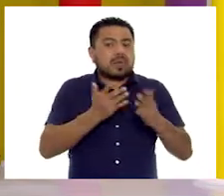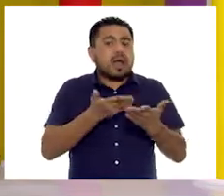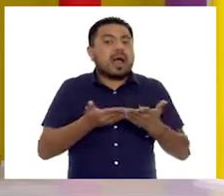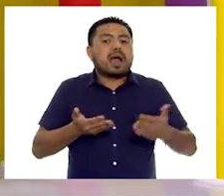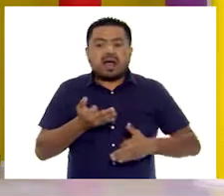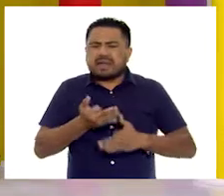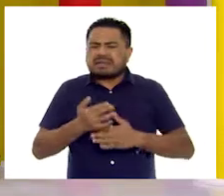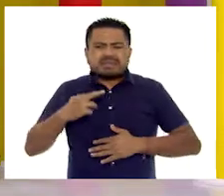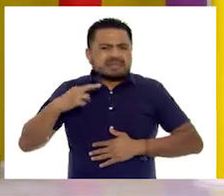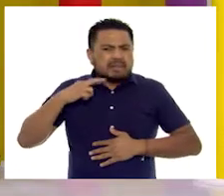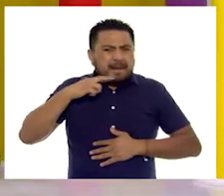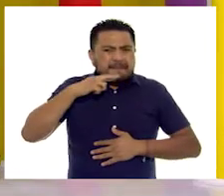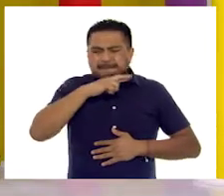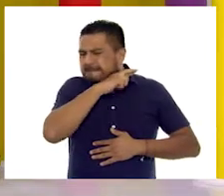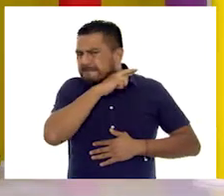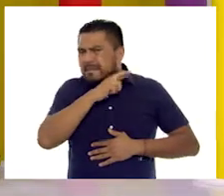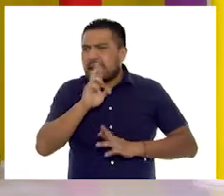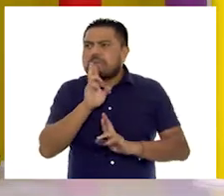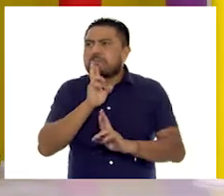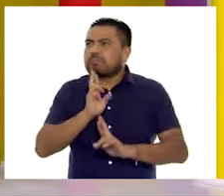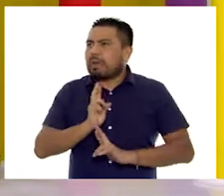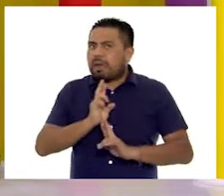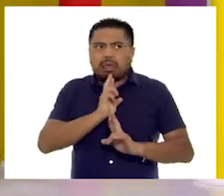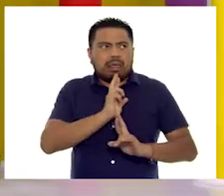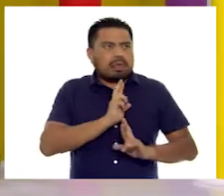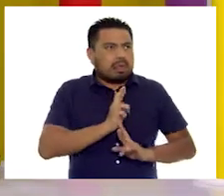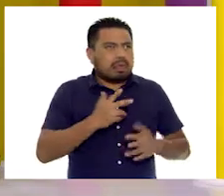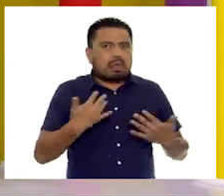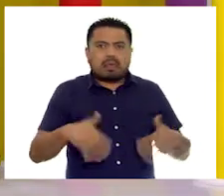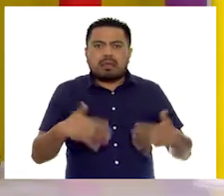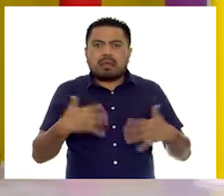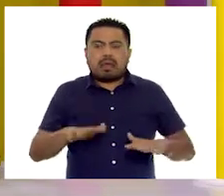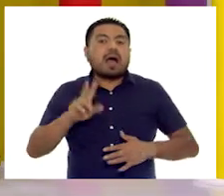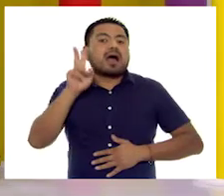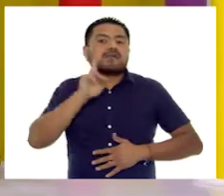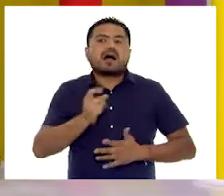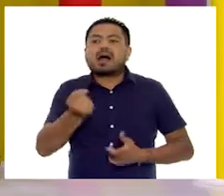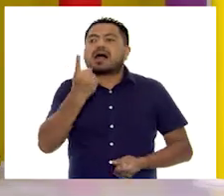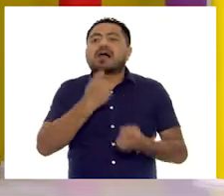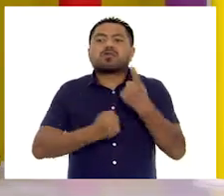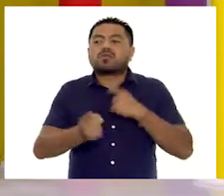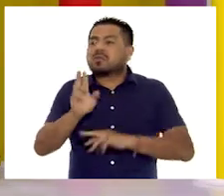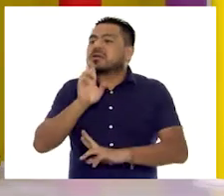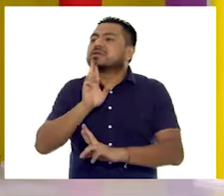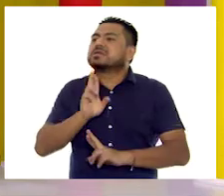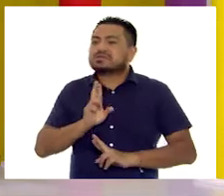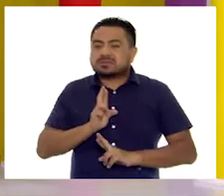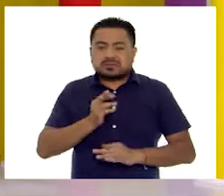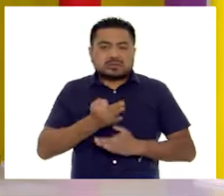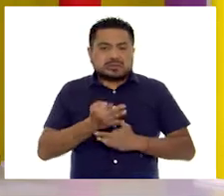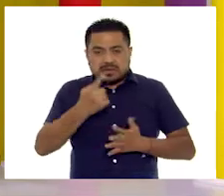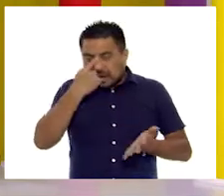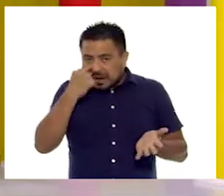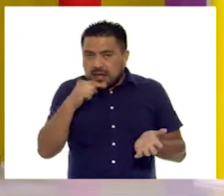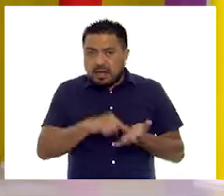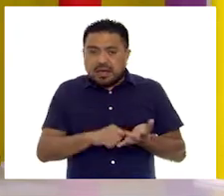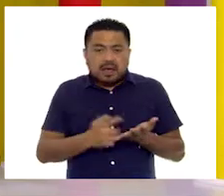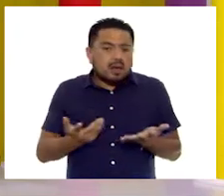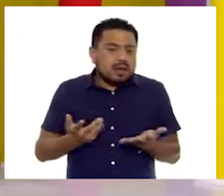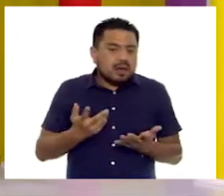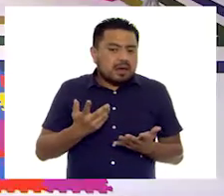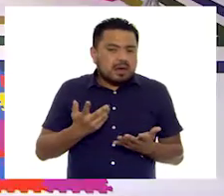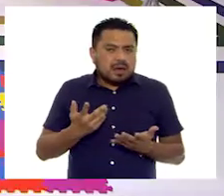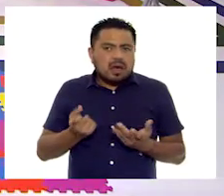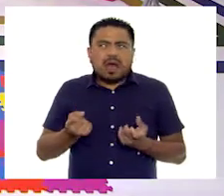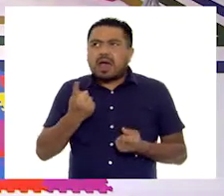rapidísimo llegan las respuestas. Y vamos a ver si ya tenemos algunas respuestas. Ajá. Y creo que veo